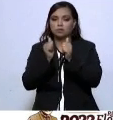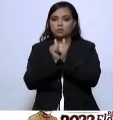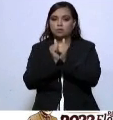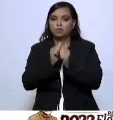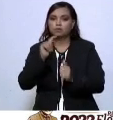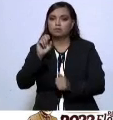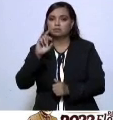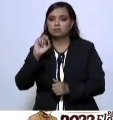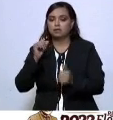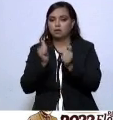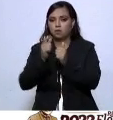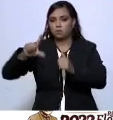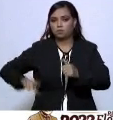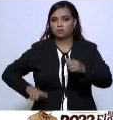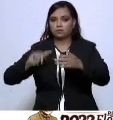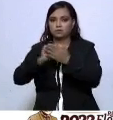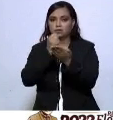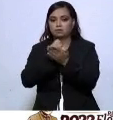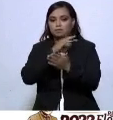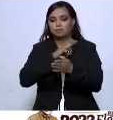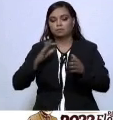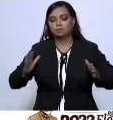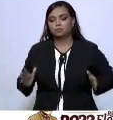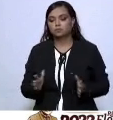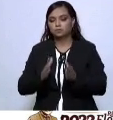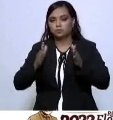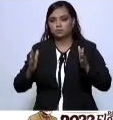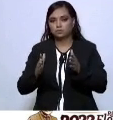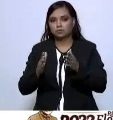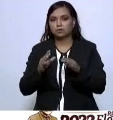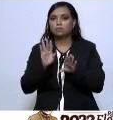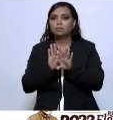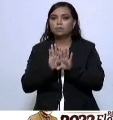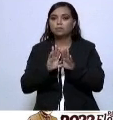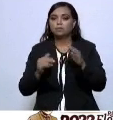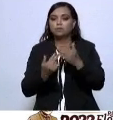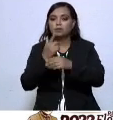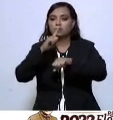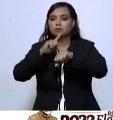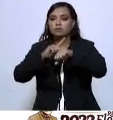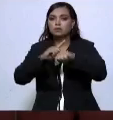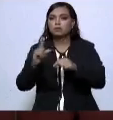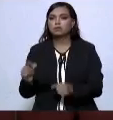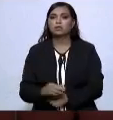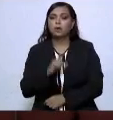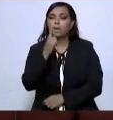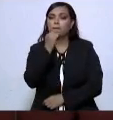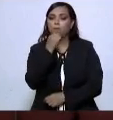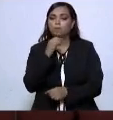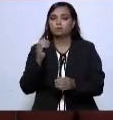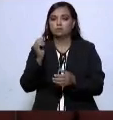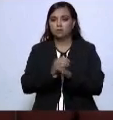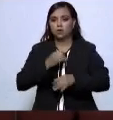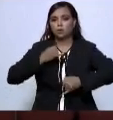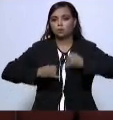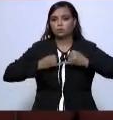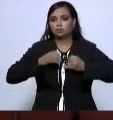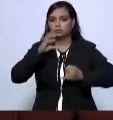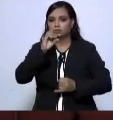de Tamaulipas para impulsar el modelo nacional de policía y justicia cívica,